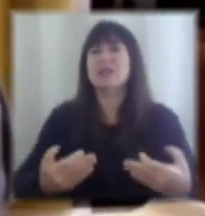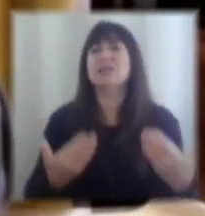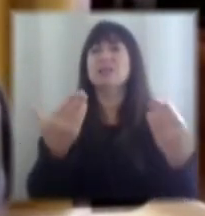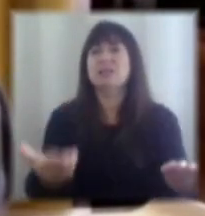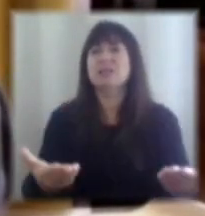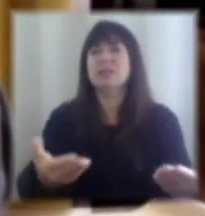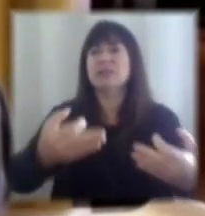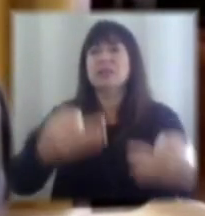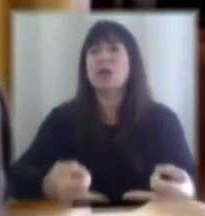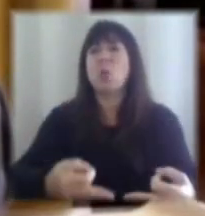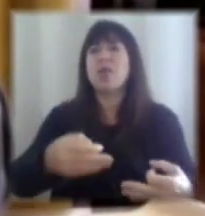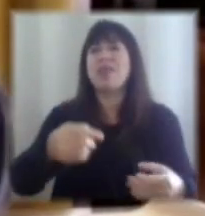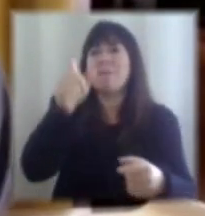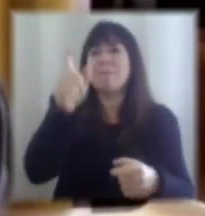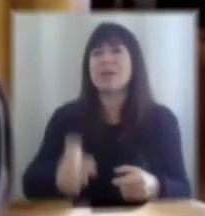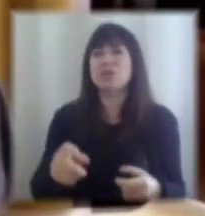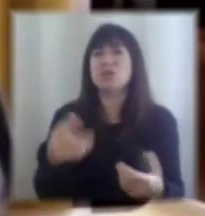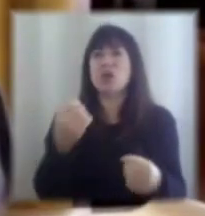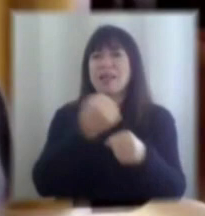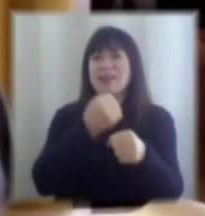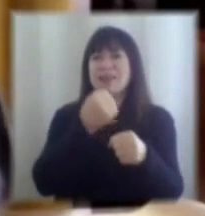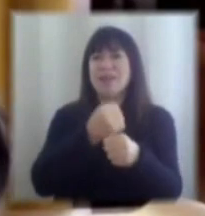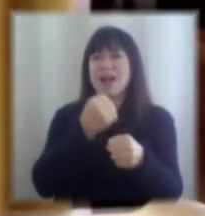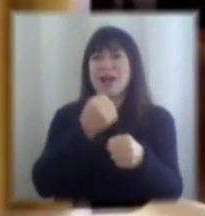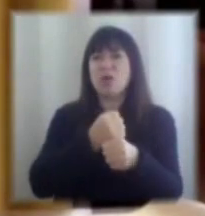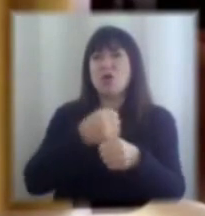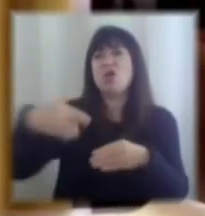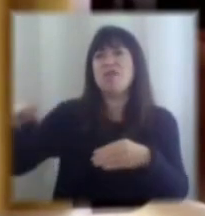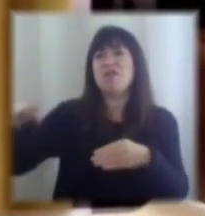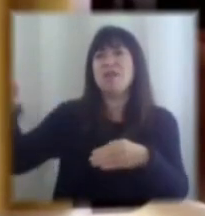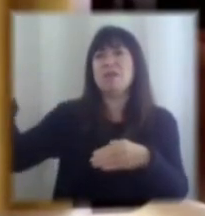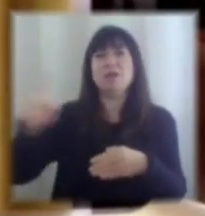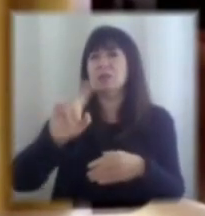no van a quedar solo en el lado de los perdedores entre comillas